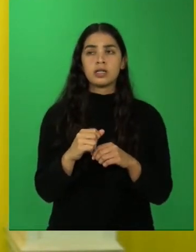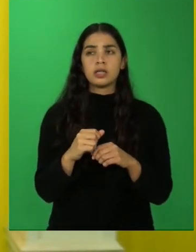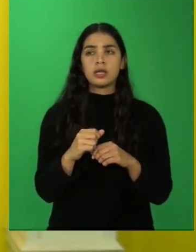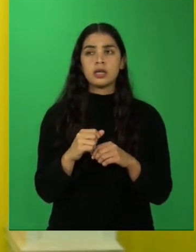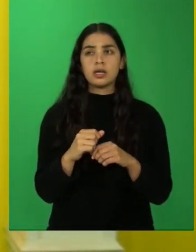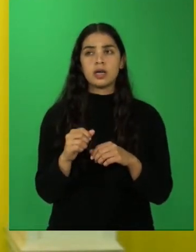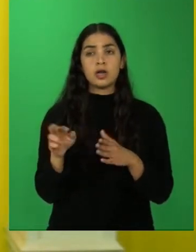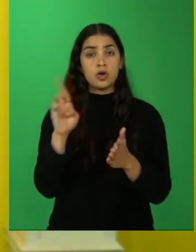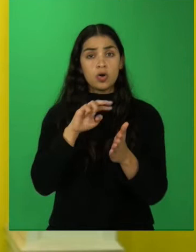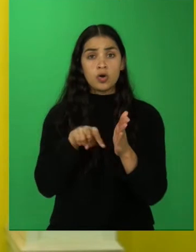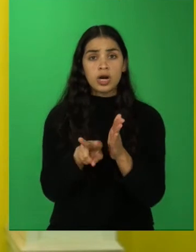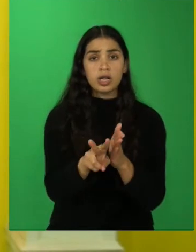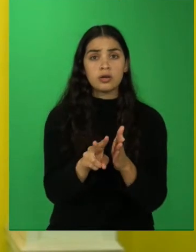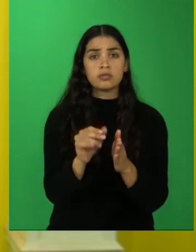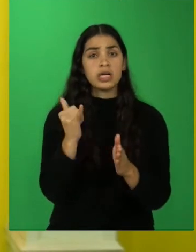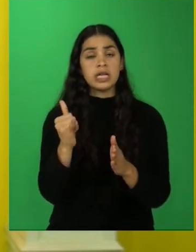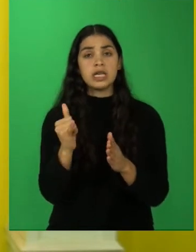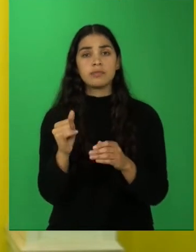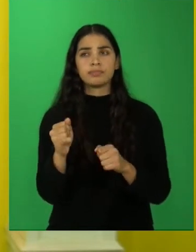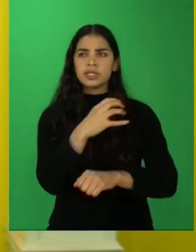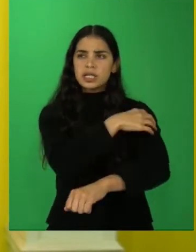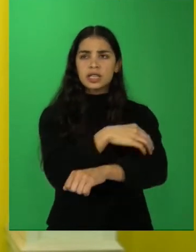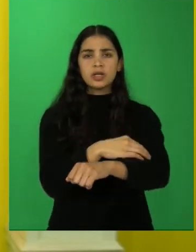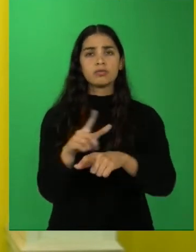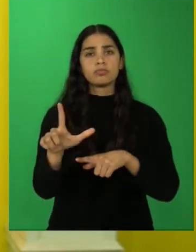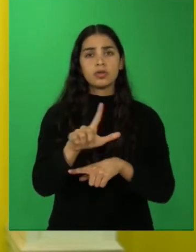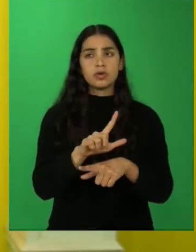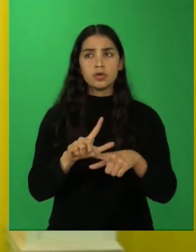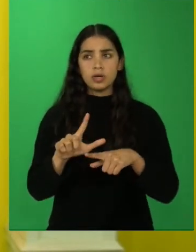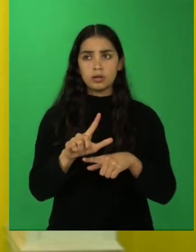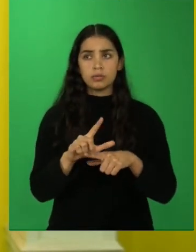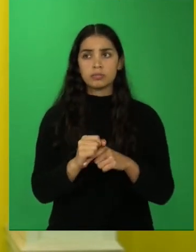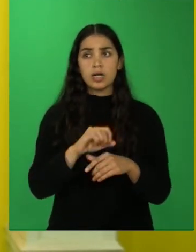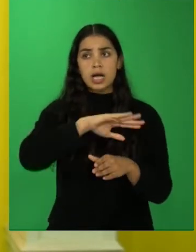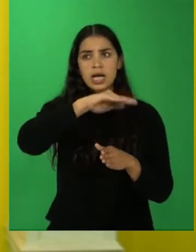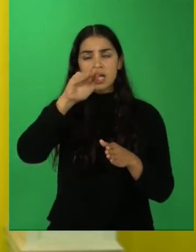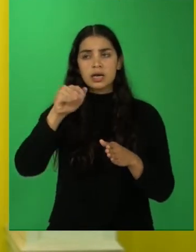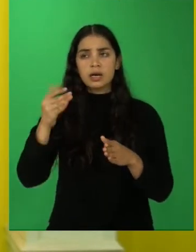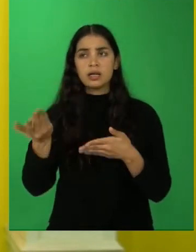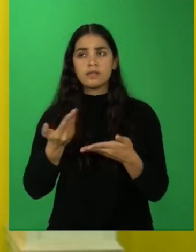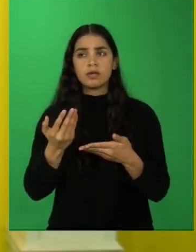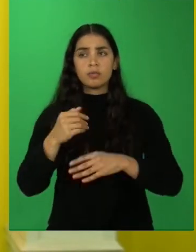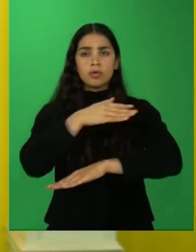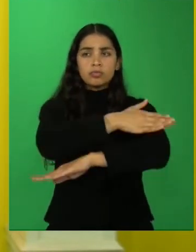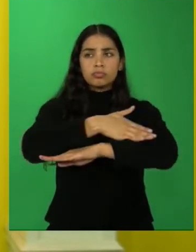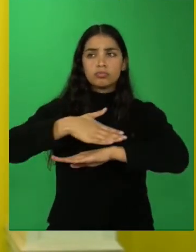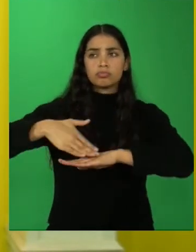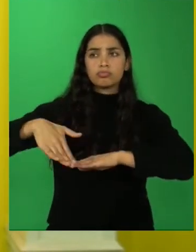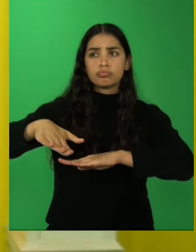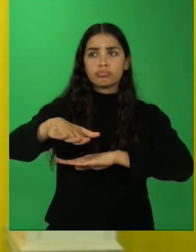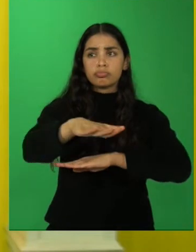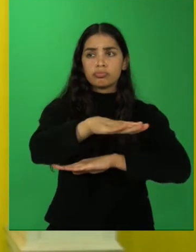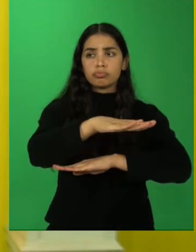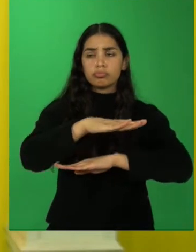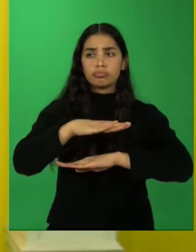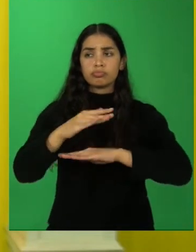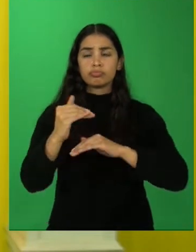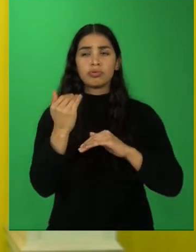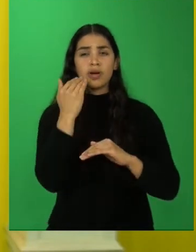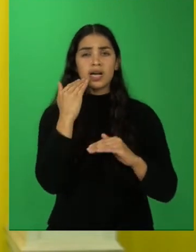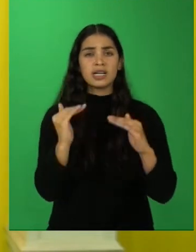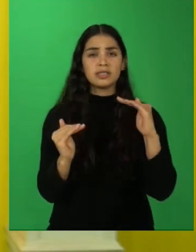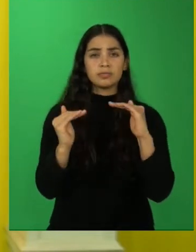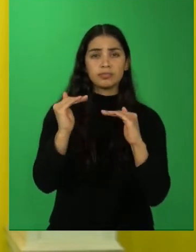Su realidad está compuesta por planicies litorales, que están a similar altura de la cordillera de la costa.